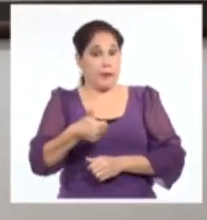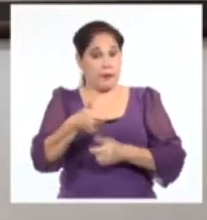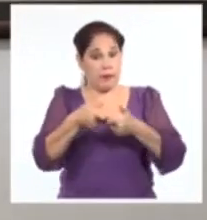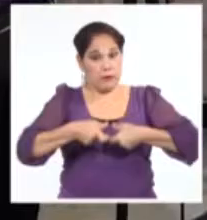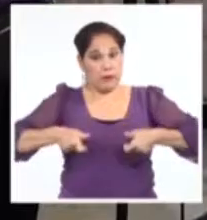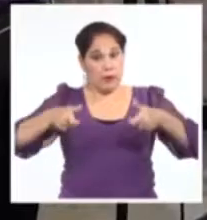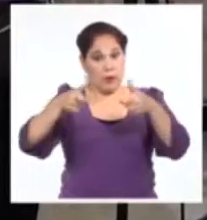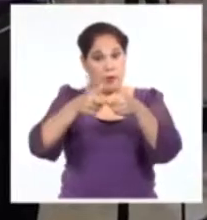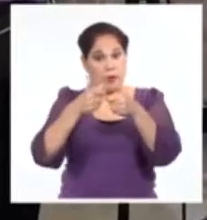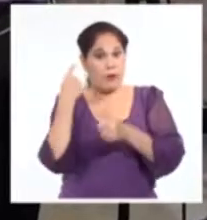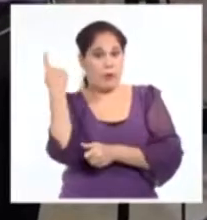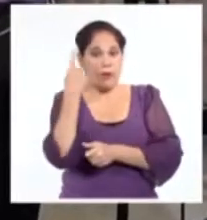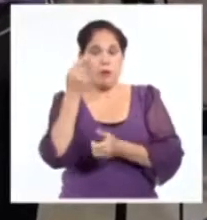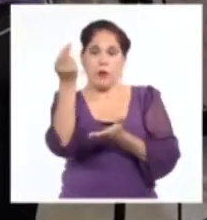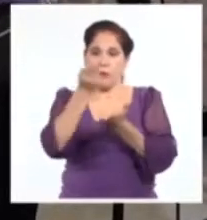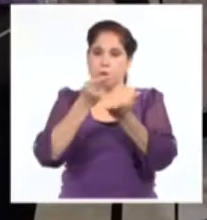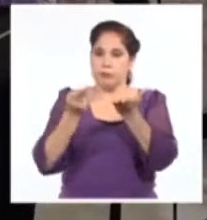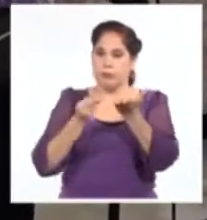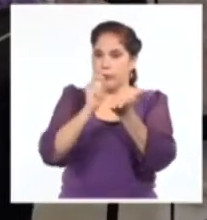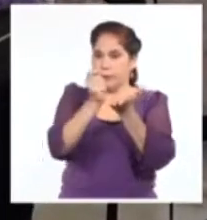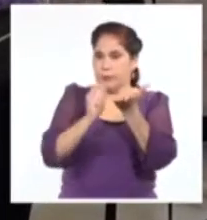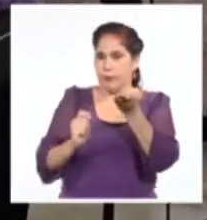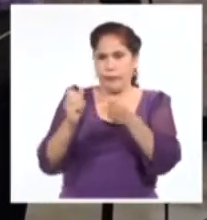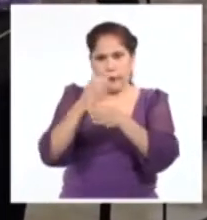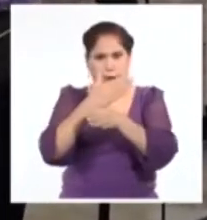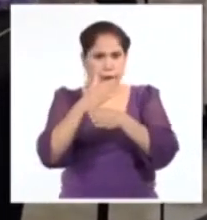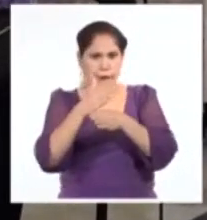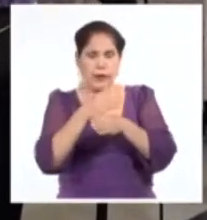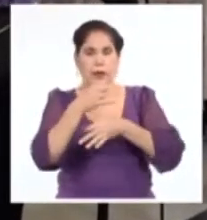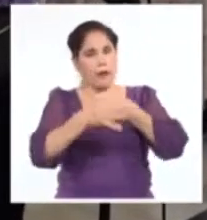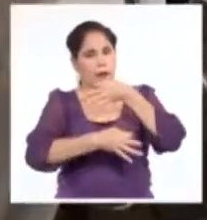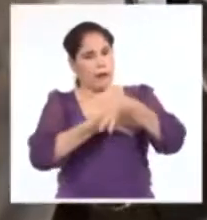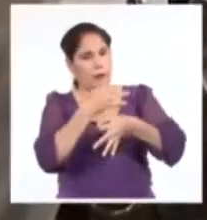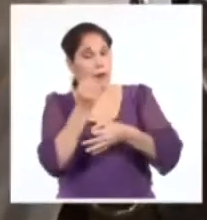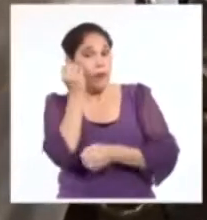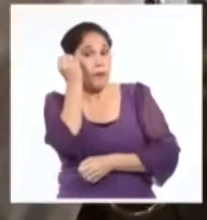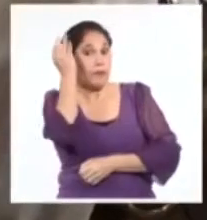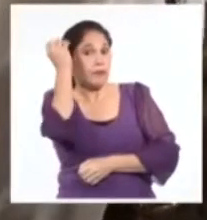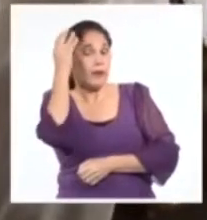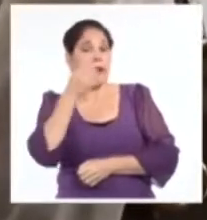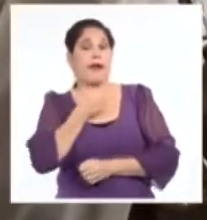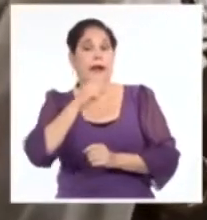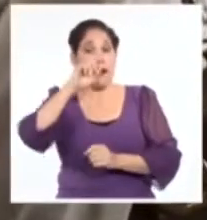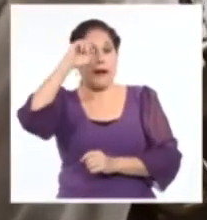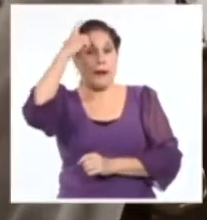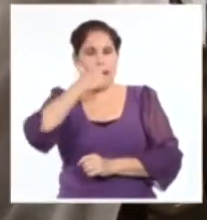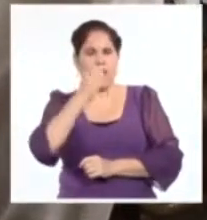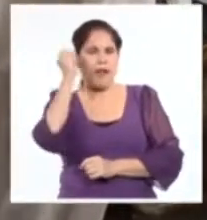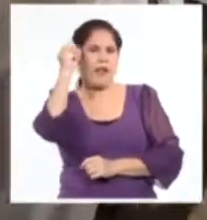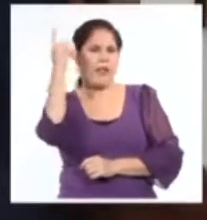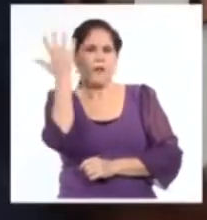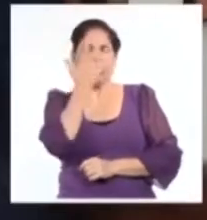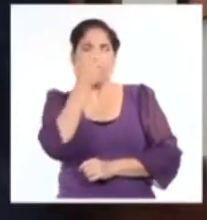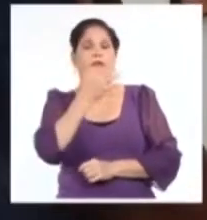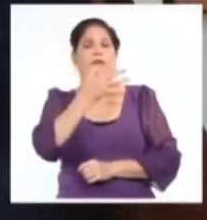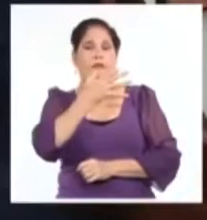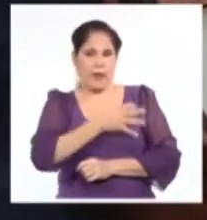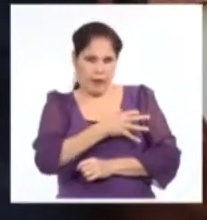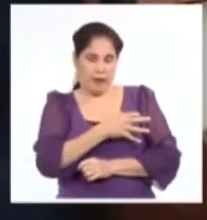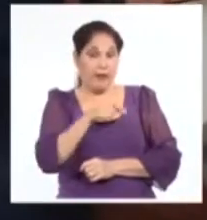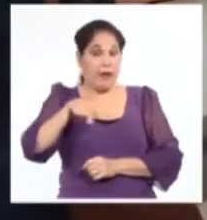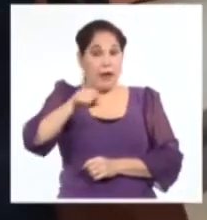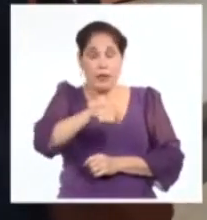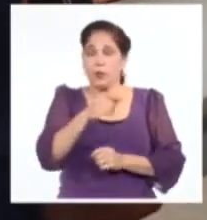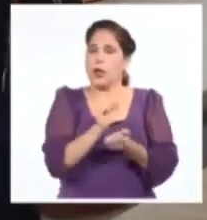Nacional de las Artes Plásticas, Norma Rodríguez de Ribet, subrayó que la creación de la ENA fue una idea de Fidel que soñó a la cultura como espacio